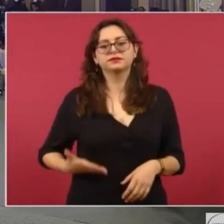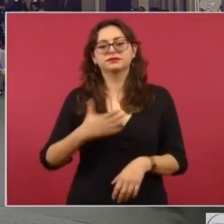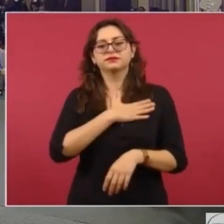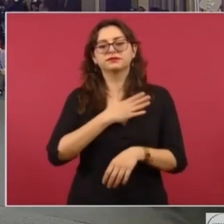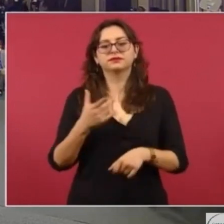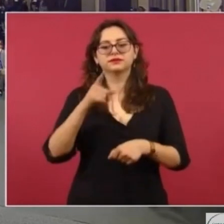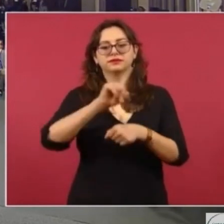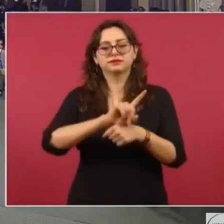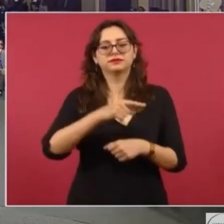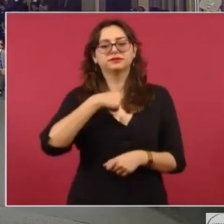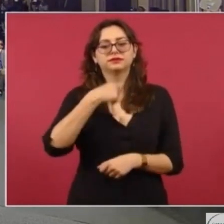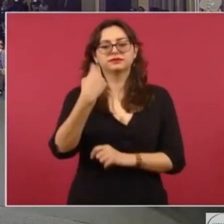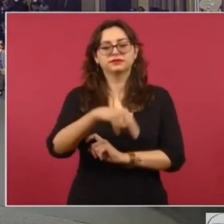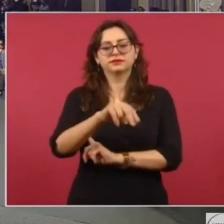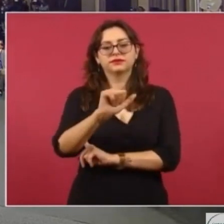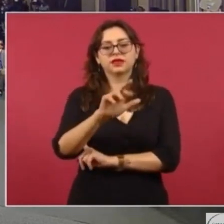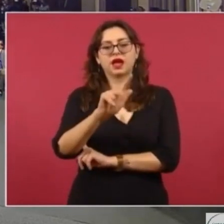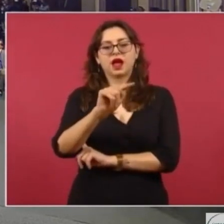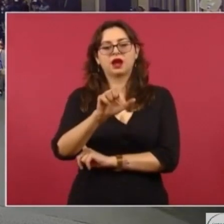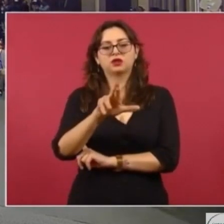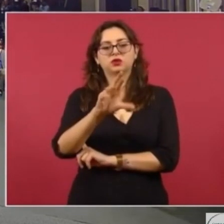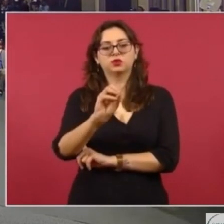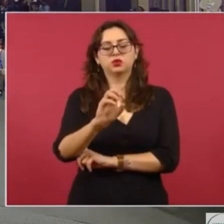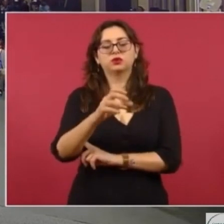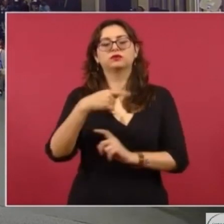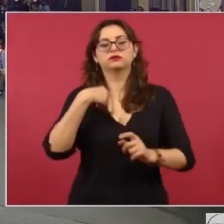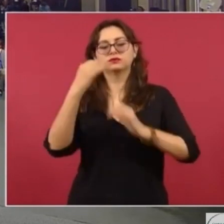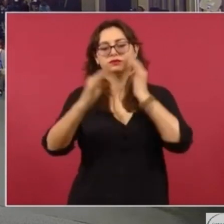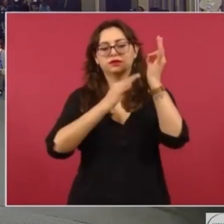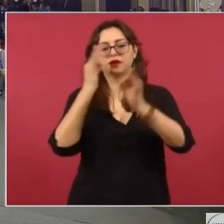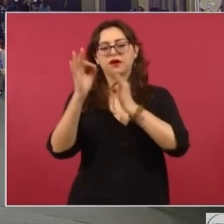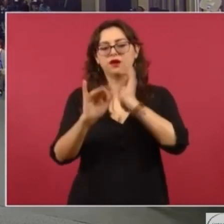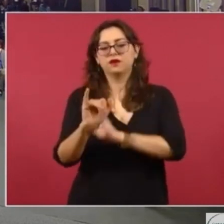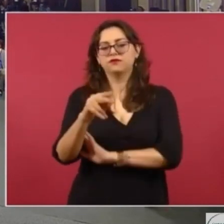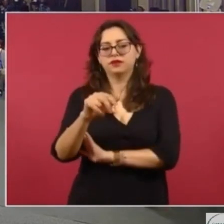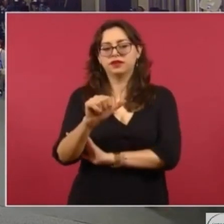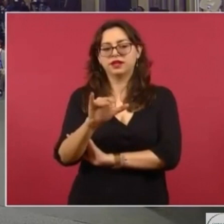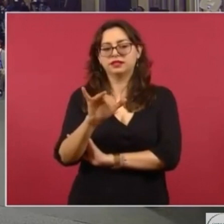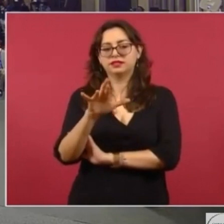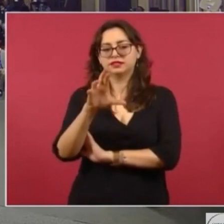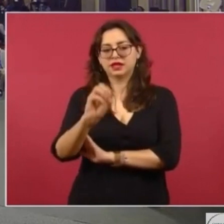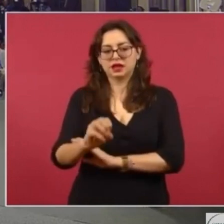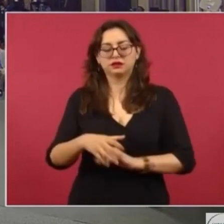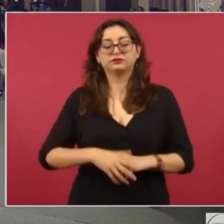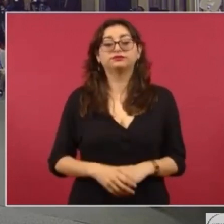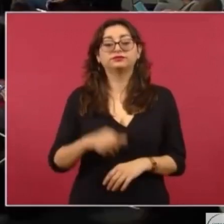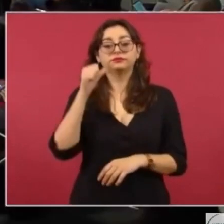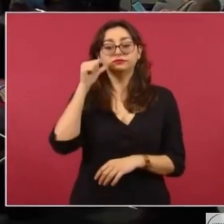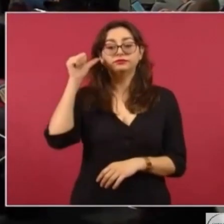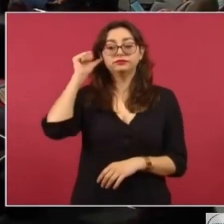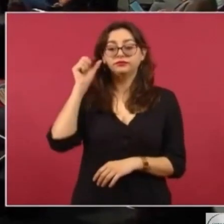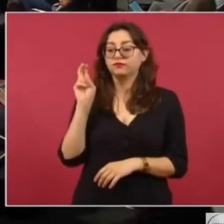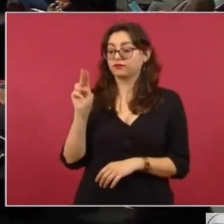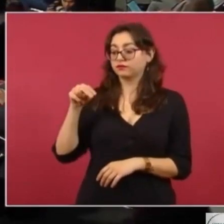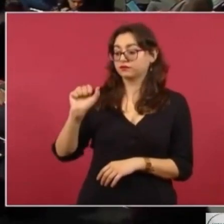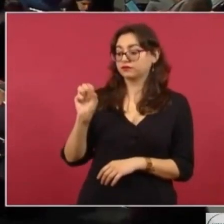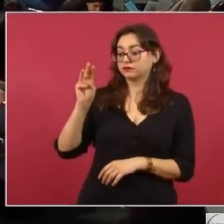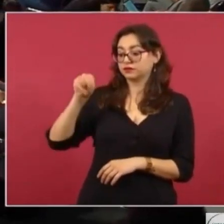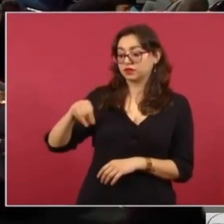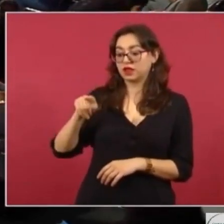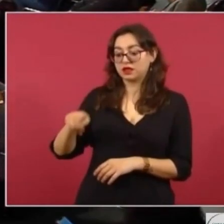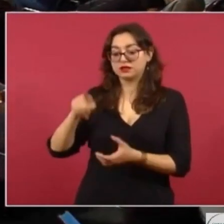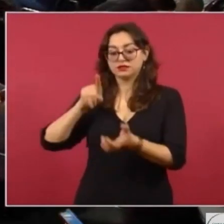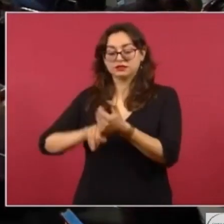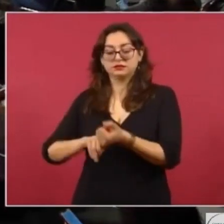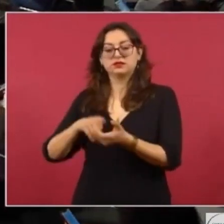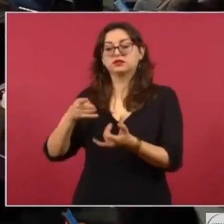Arturo Serra, de El Financiero Televisión. Ayer el Instituto de Investigaciones Jurídicas de la UNAM dio a conocer un análisis,